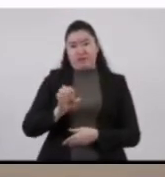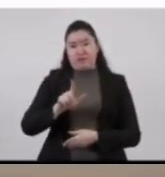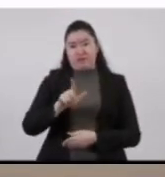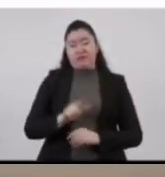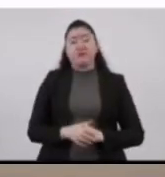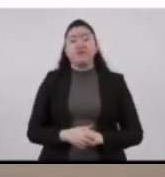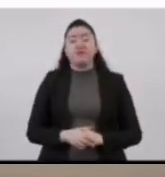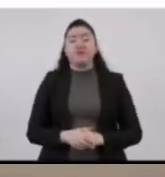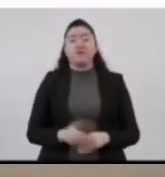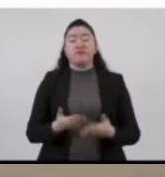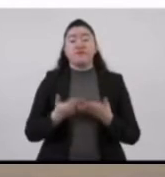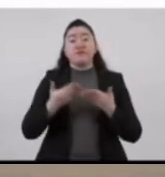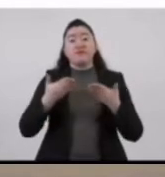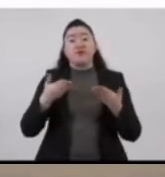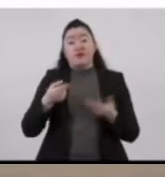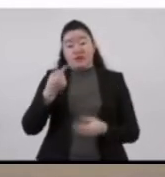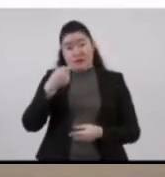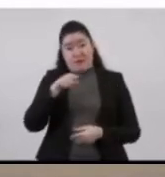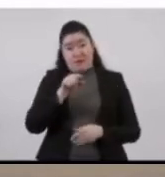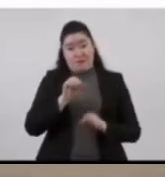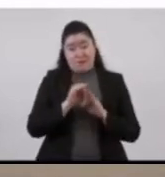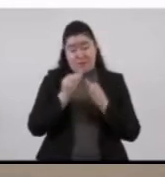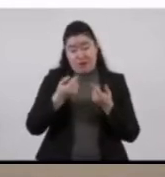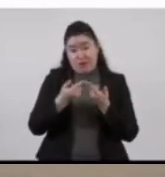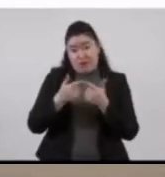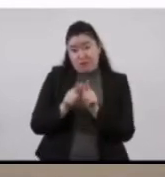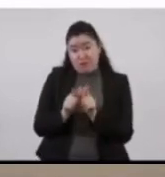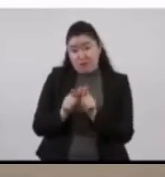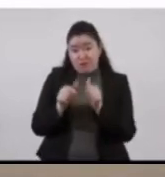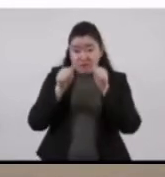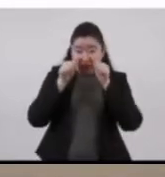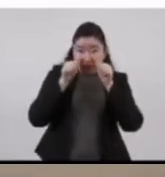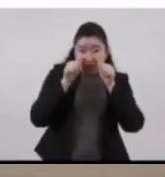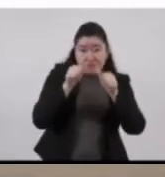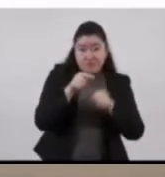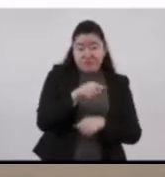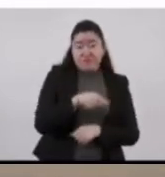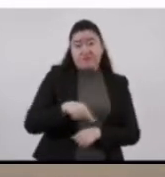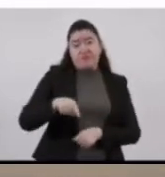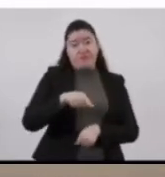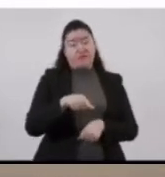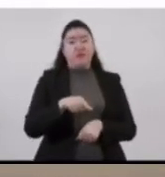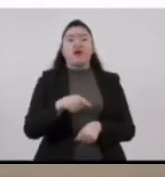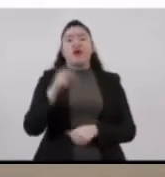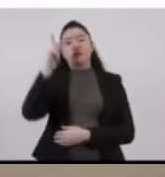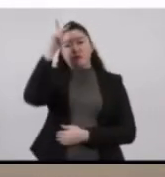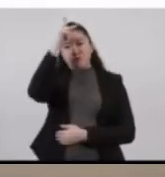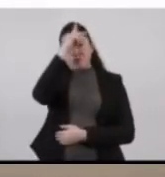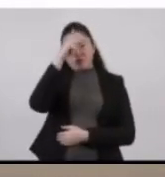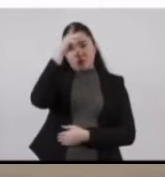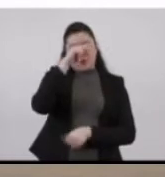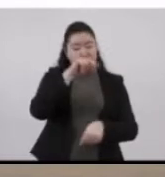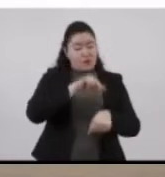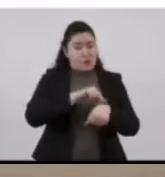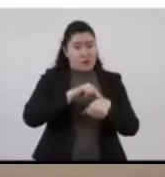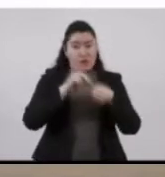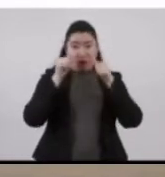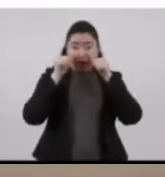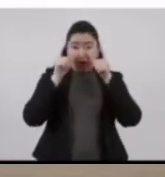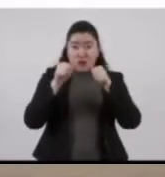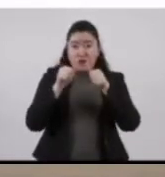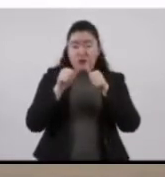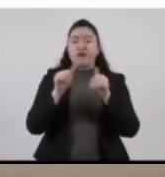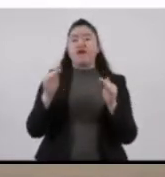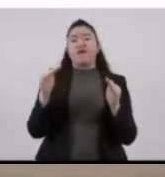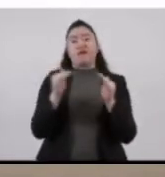Relacionado a brigadas y medidas de asistencia que implica la atención médica y psicológica en sitio, es decir, que vamos directo a las